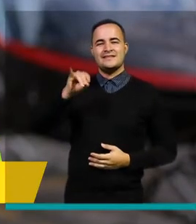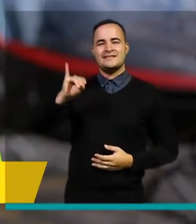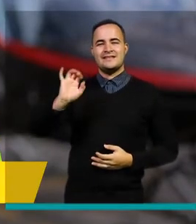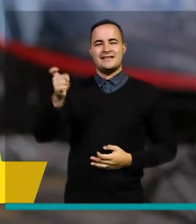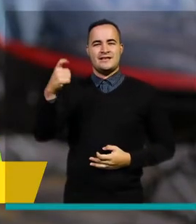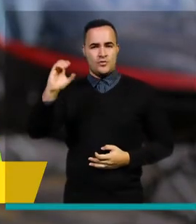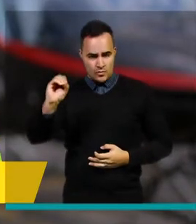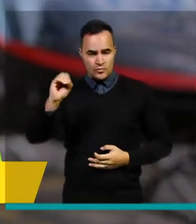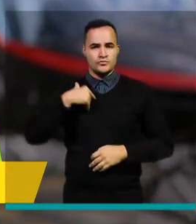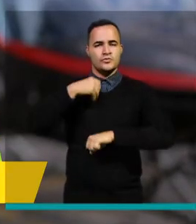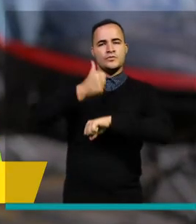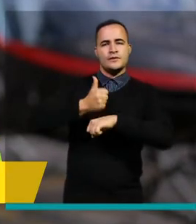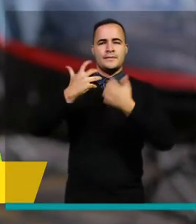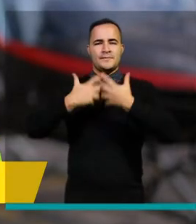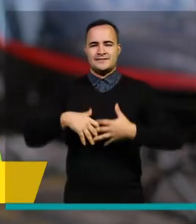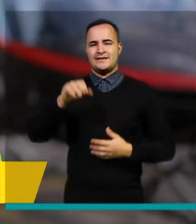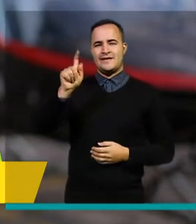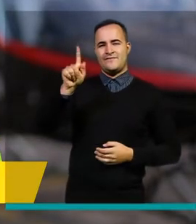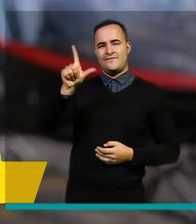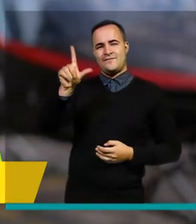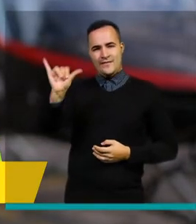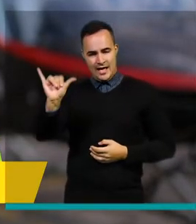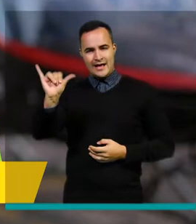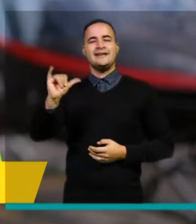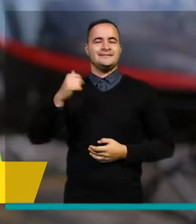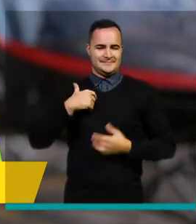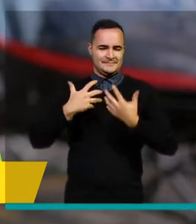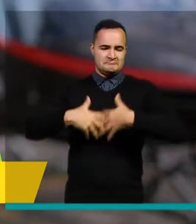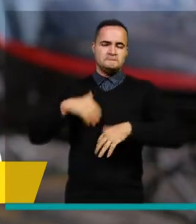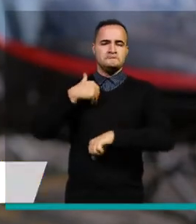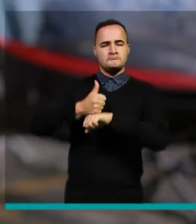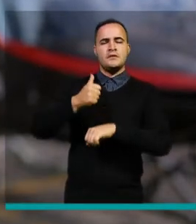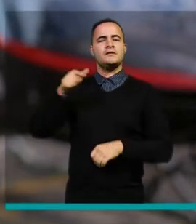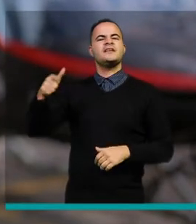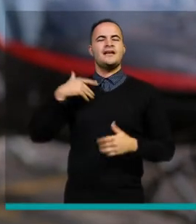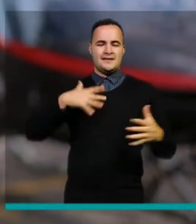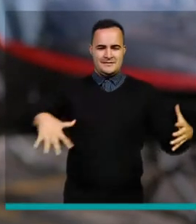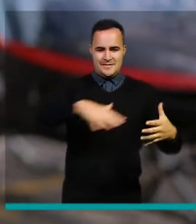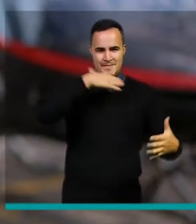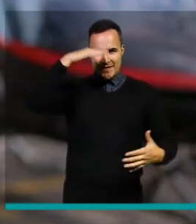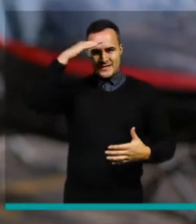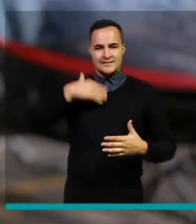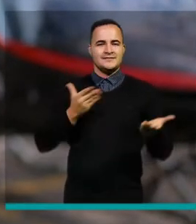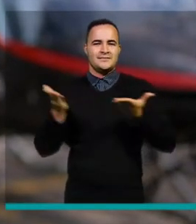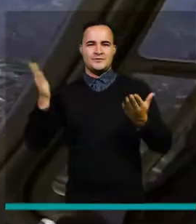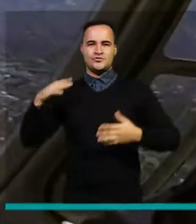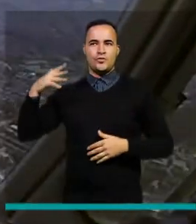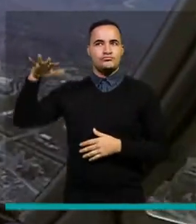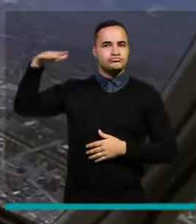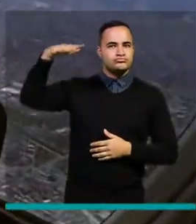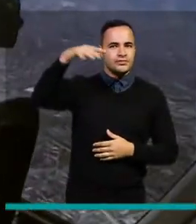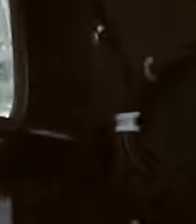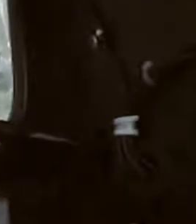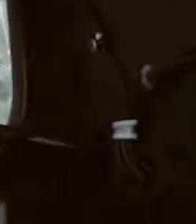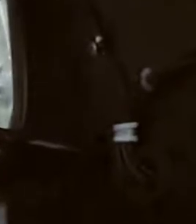Velázquez, gerente de la compañía Fly Colombia City Tour, la empresa que le puso alas a Medellín y Antioquia.